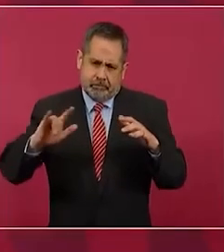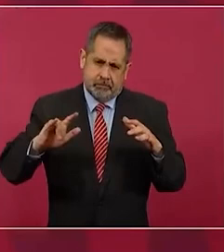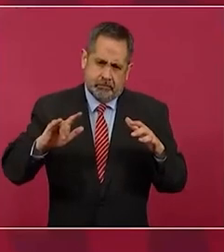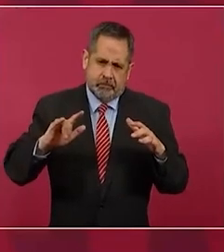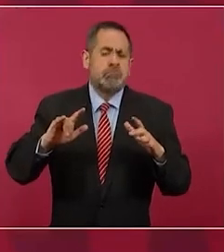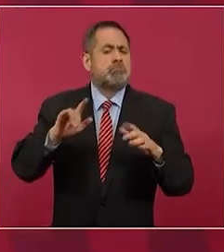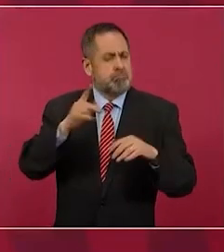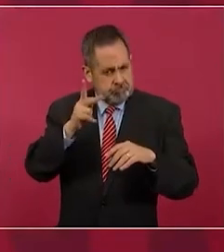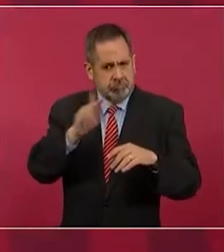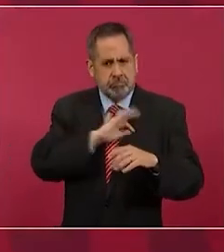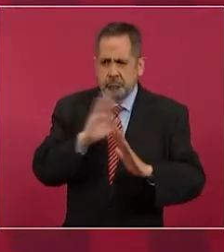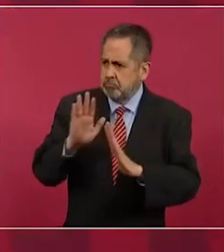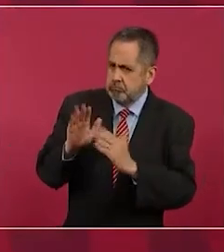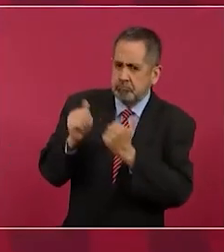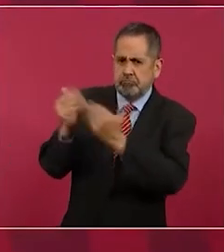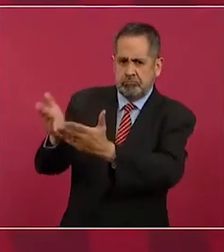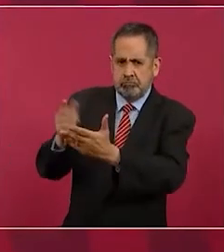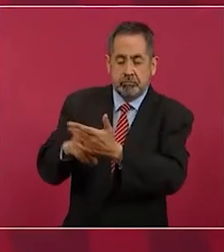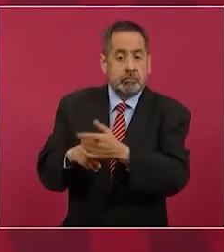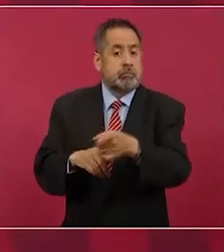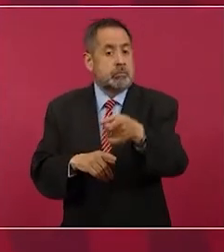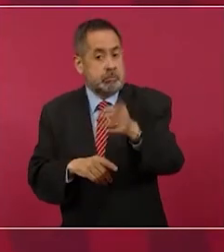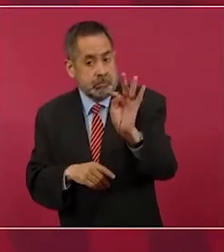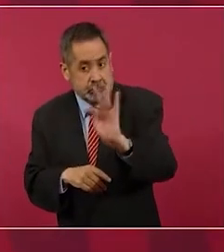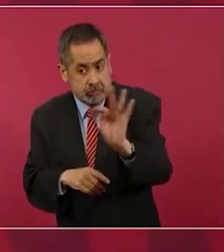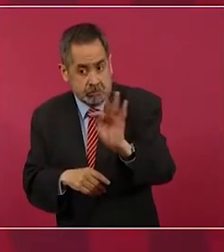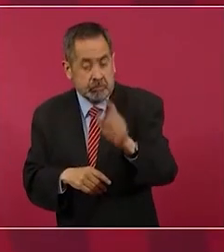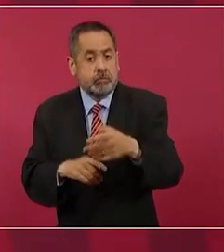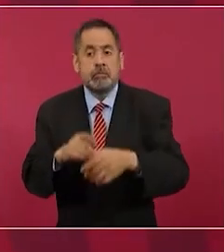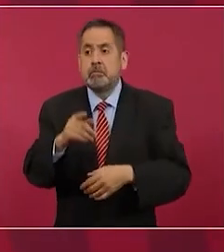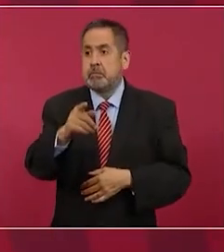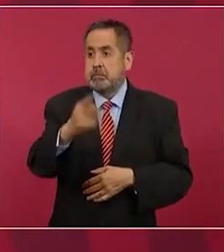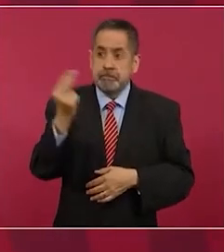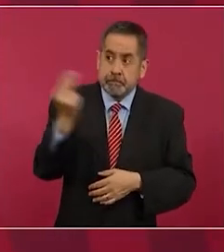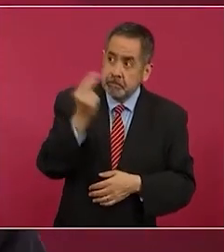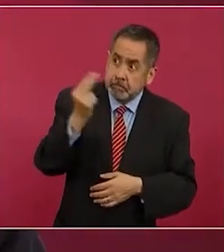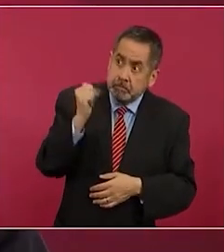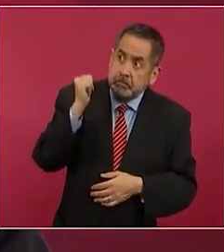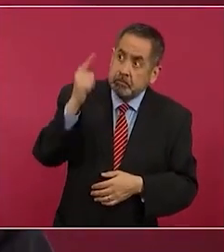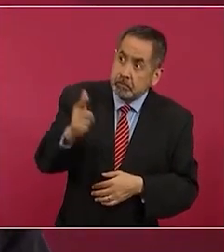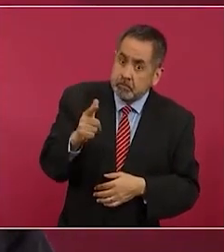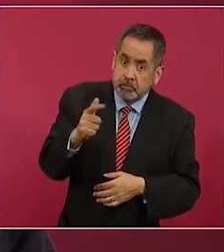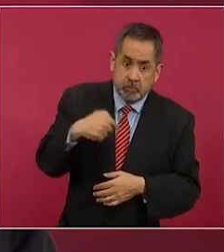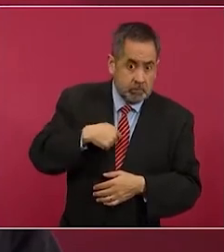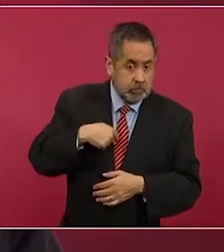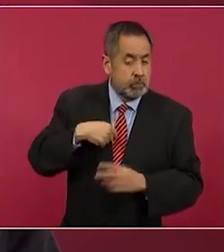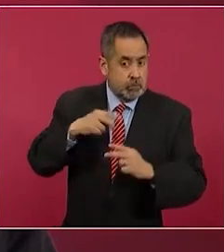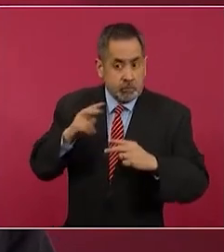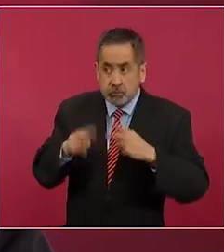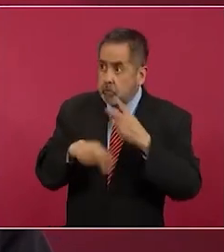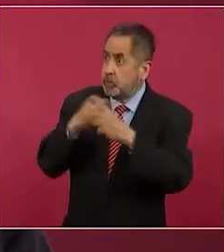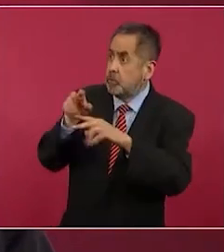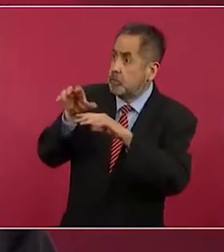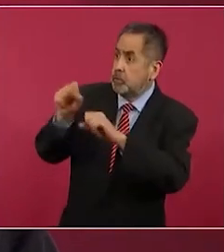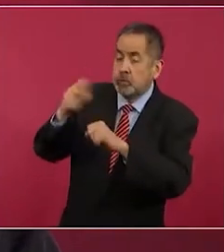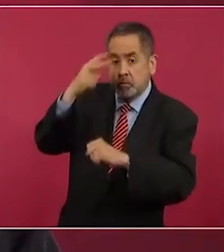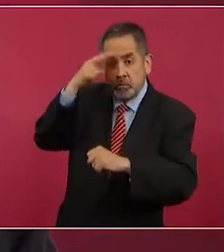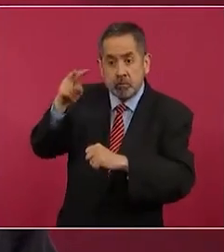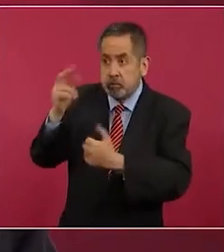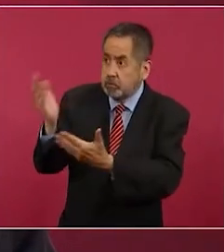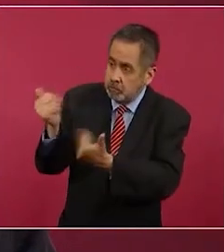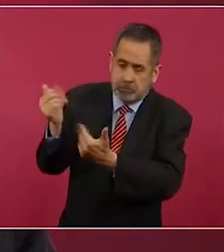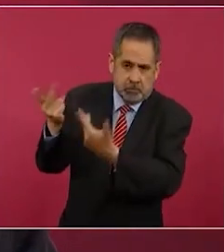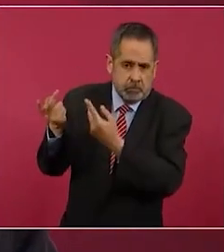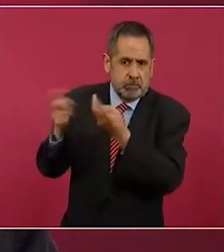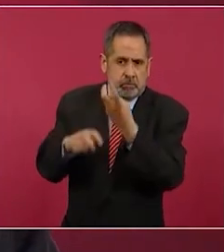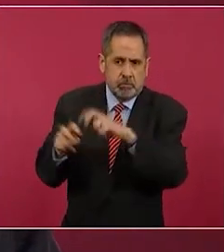Entonces, en el caso de que se necesite, se necesite ir a buscar a mexicanos que están